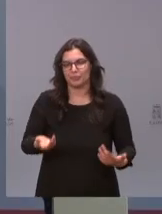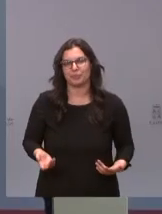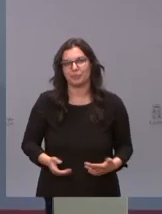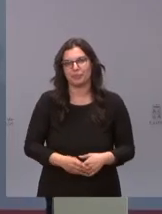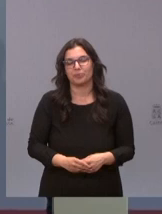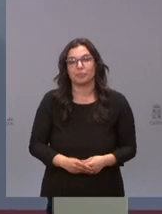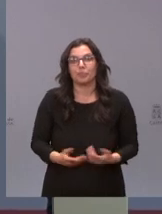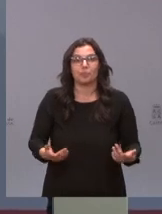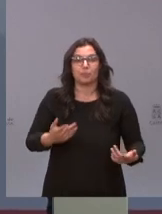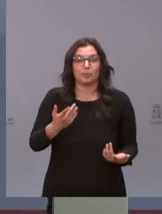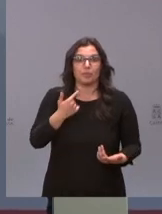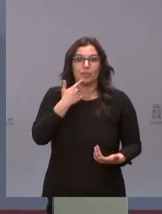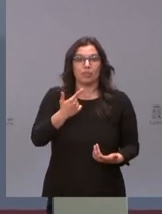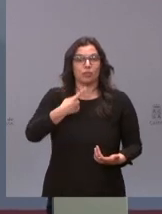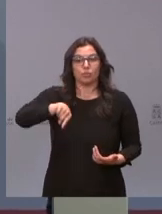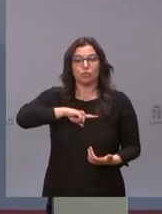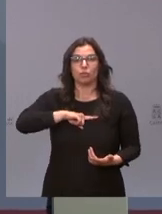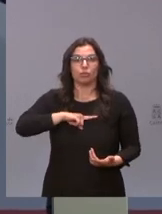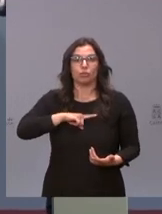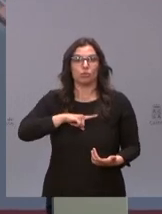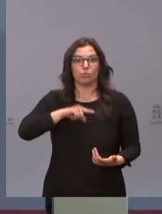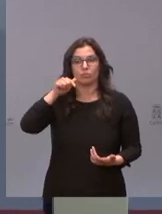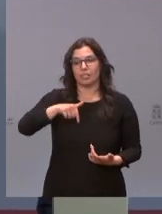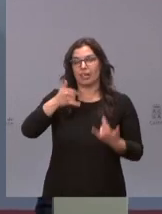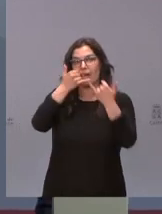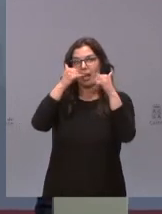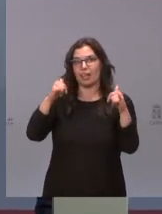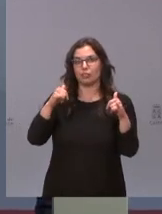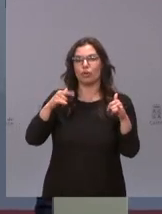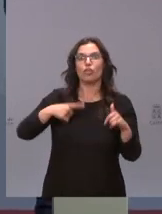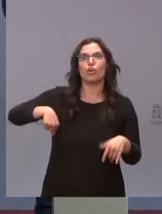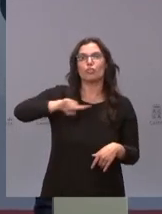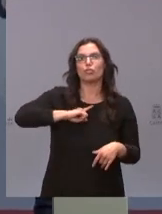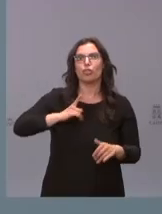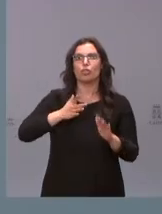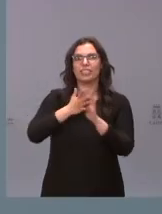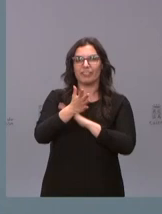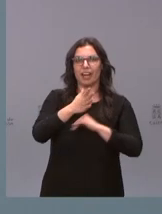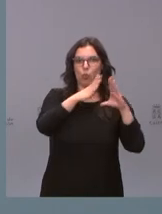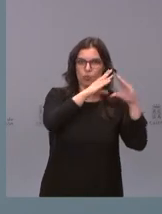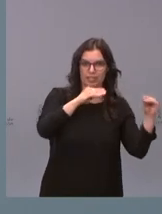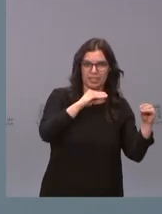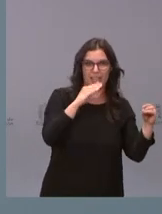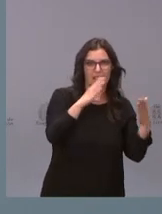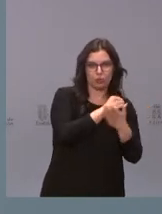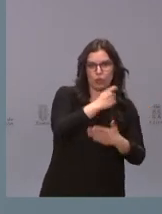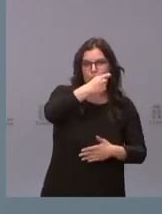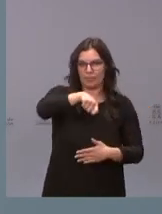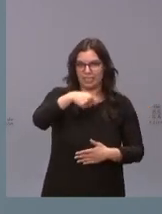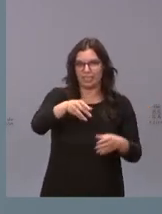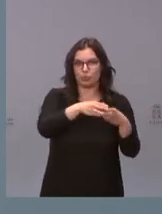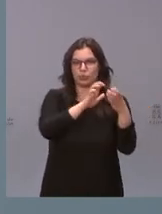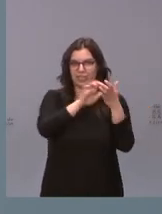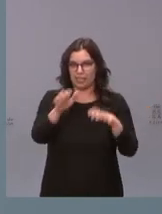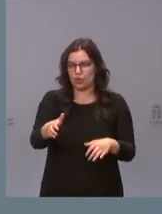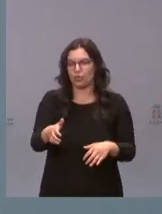bueno decir lo que nosotros estamos haciendo hoy en este acto y cuando me refiero a nosotros me refiero a la universidad y a la presidencia de la Junta